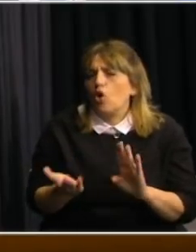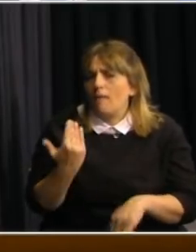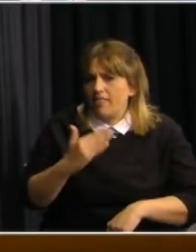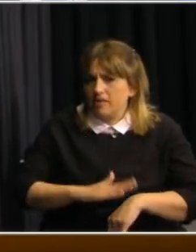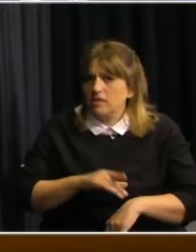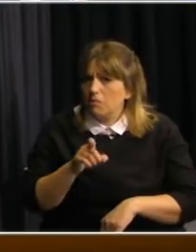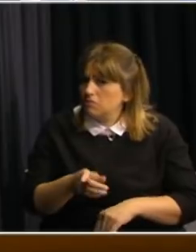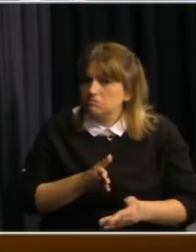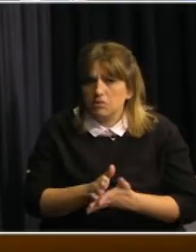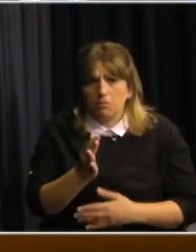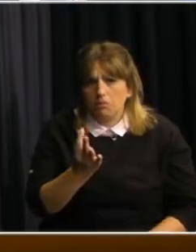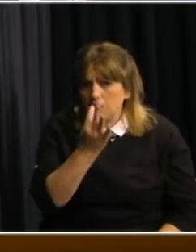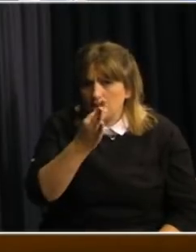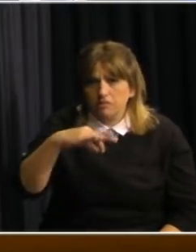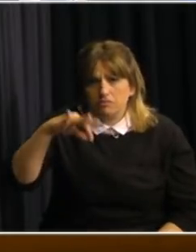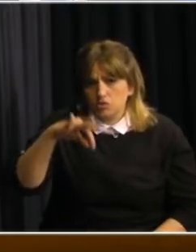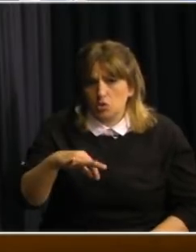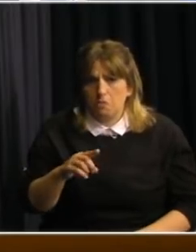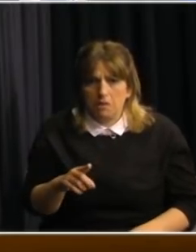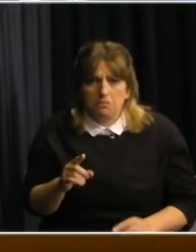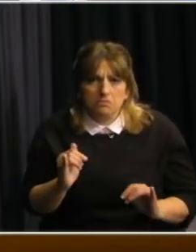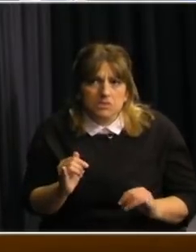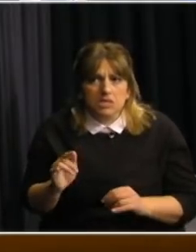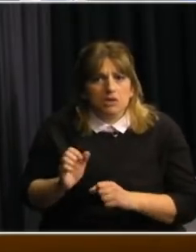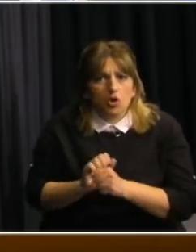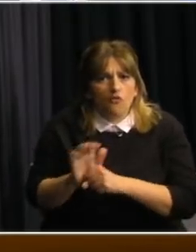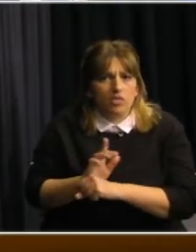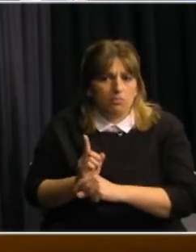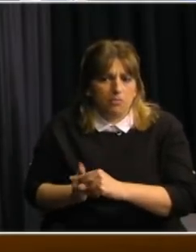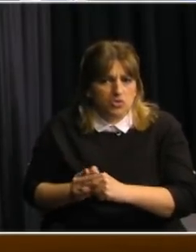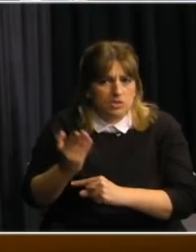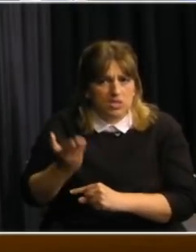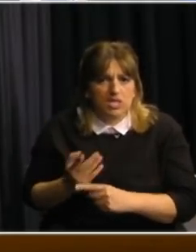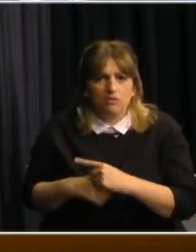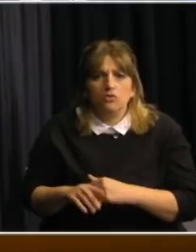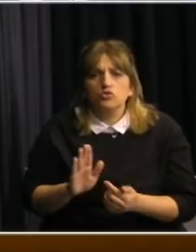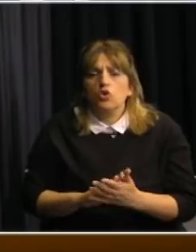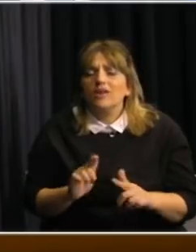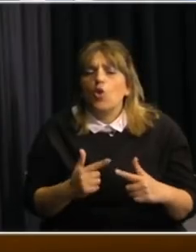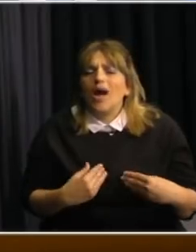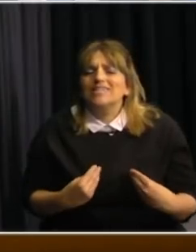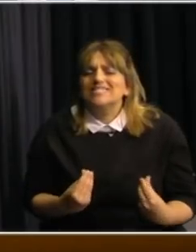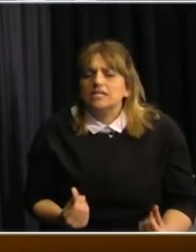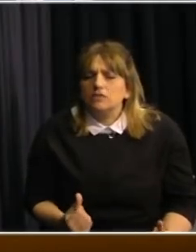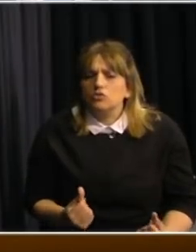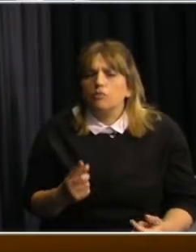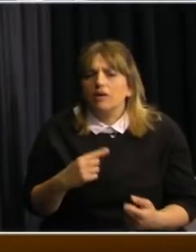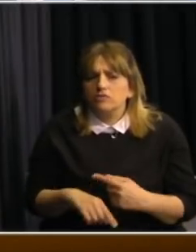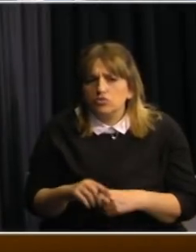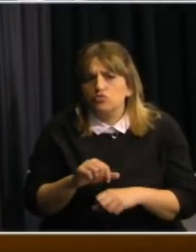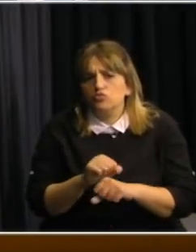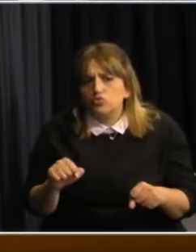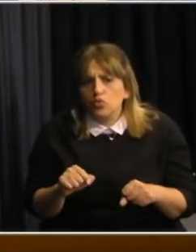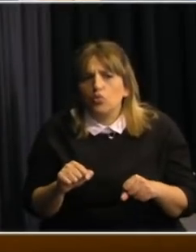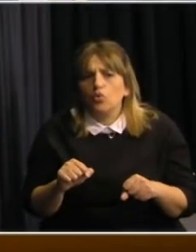van al testeo y sobre el impacto de los asintomáticos en la transmisión